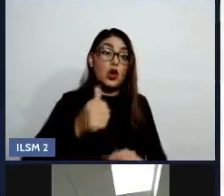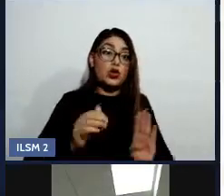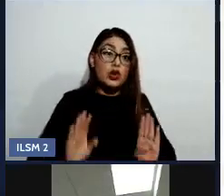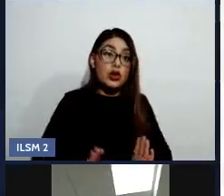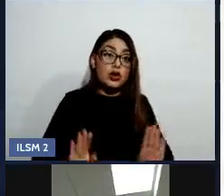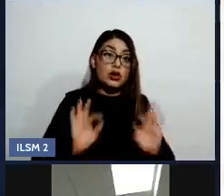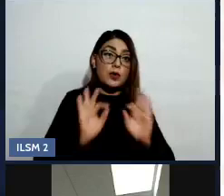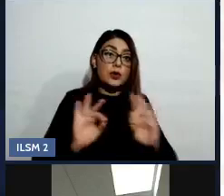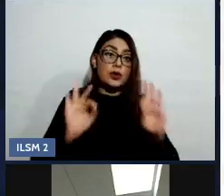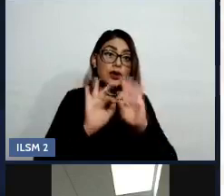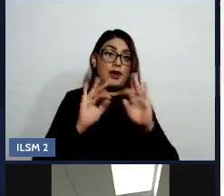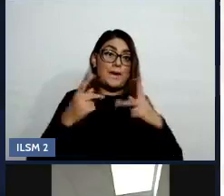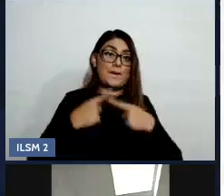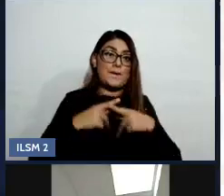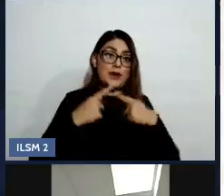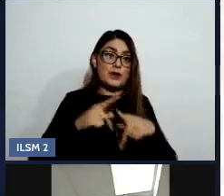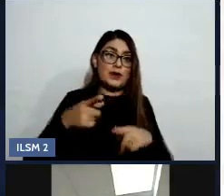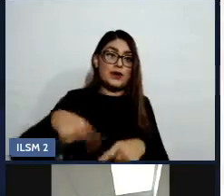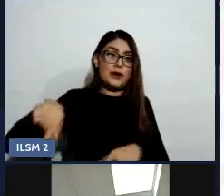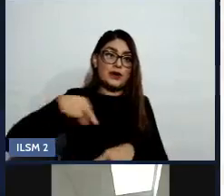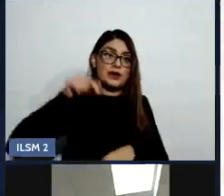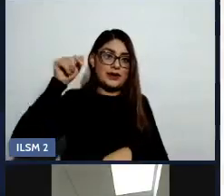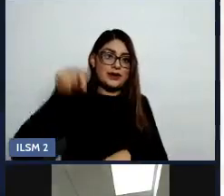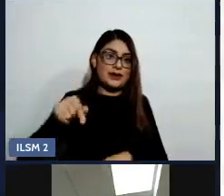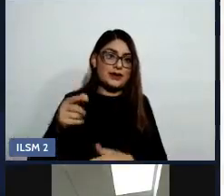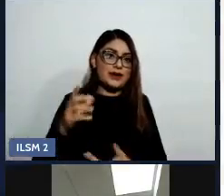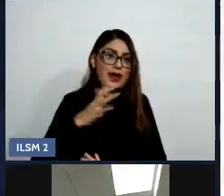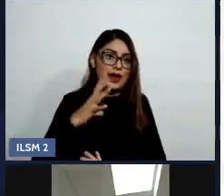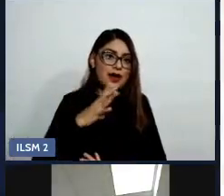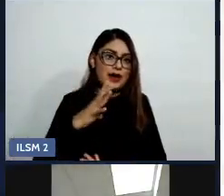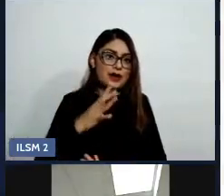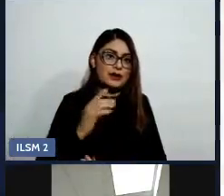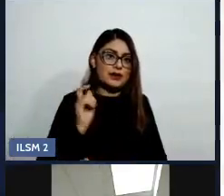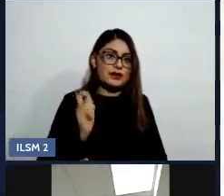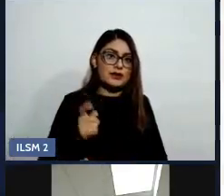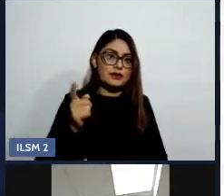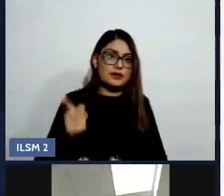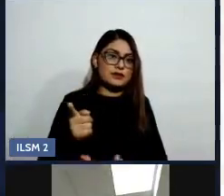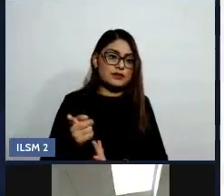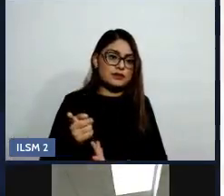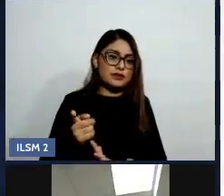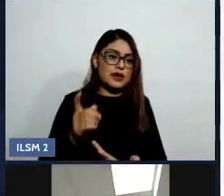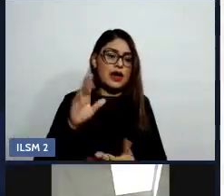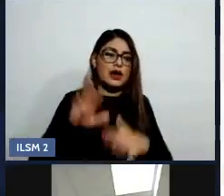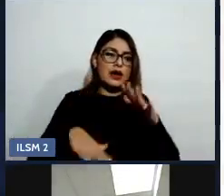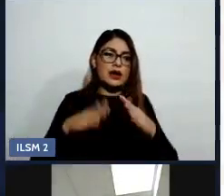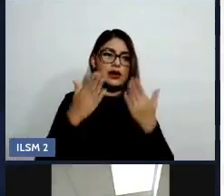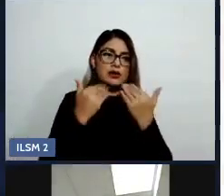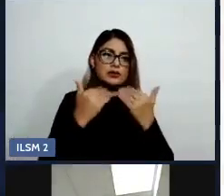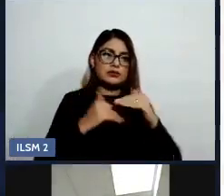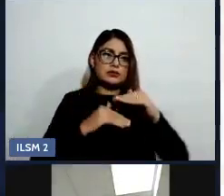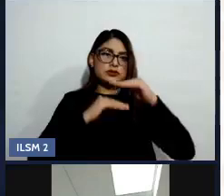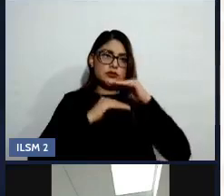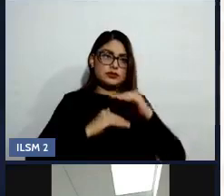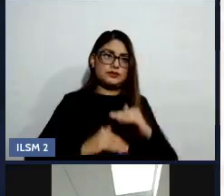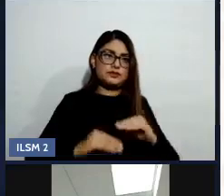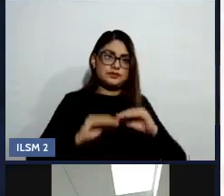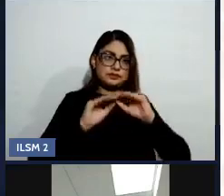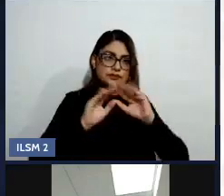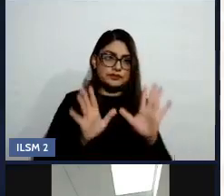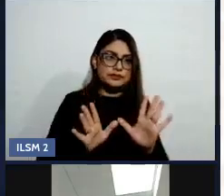que por acá vienen, ¿no? Cuando no hubo límites claros, se pierden. Entonces, ¿no? Es